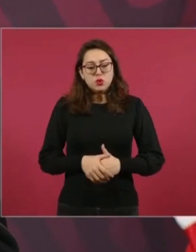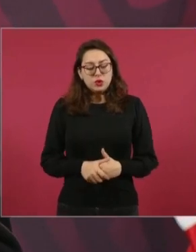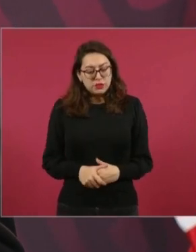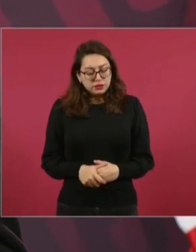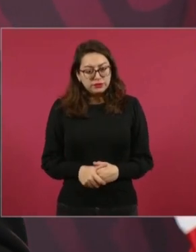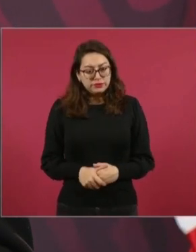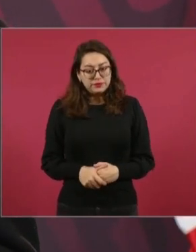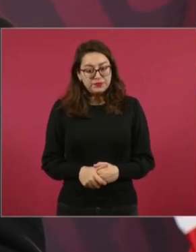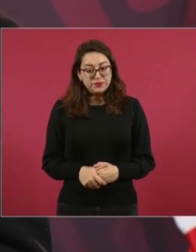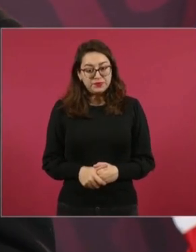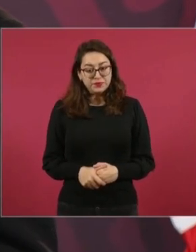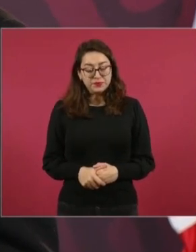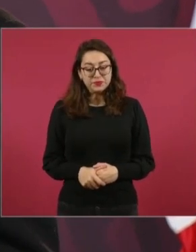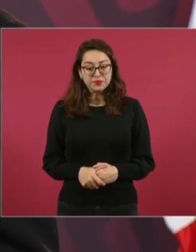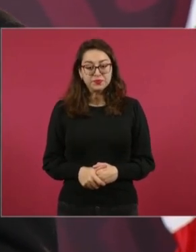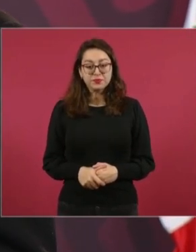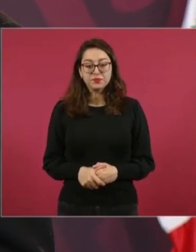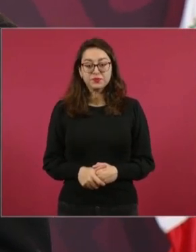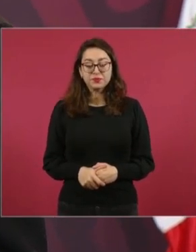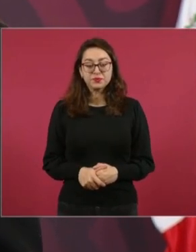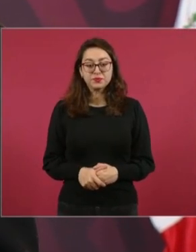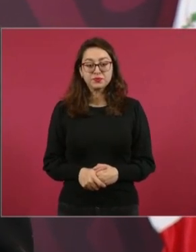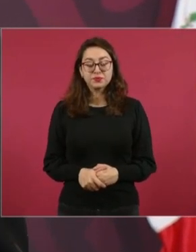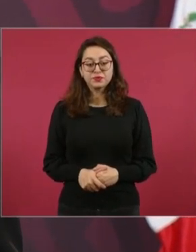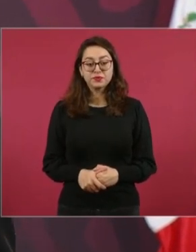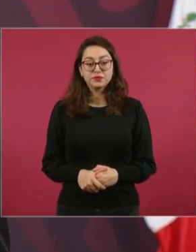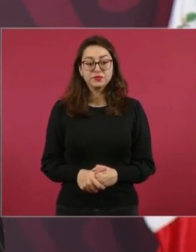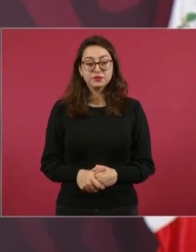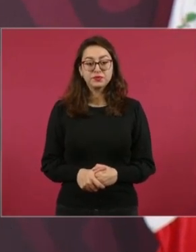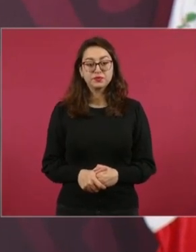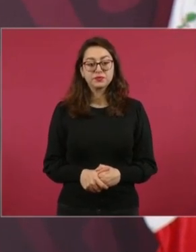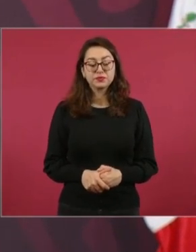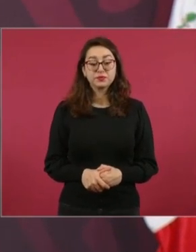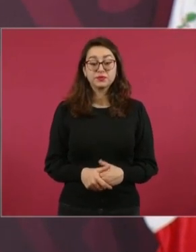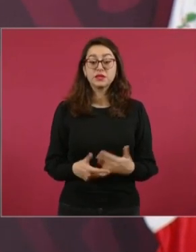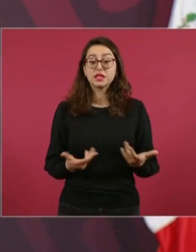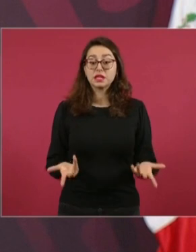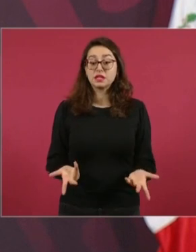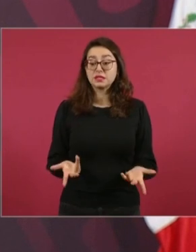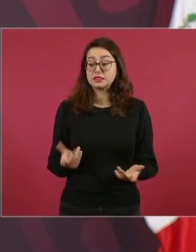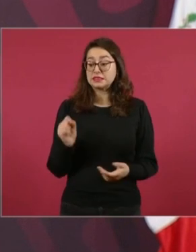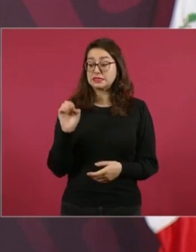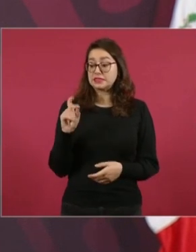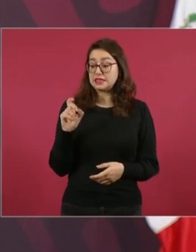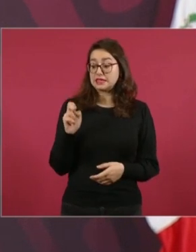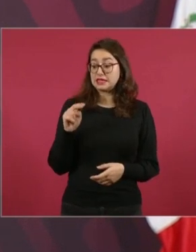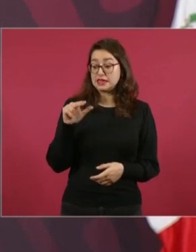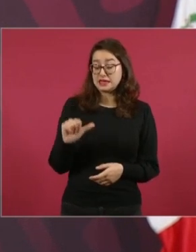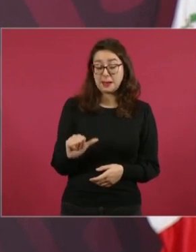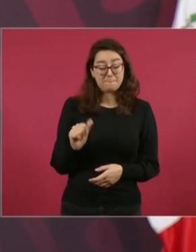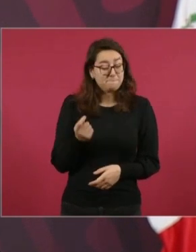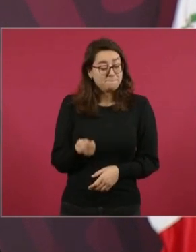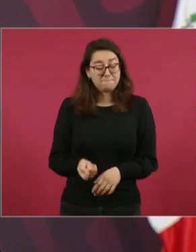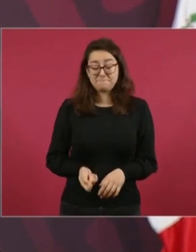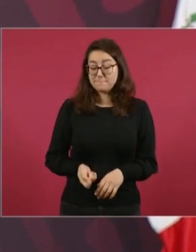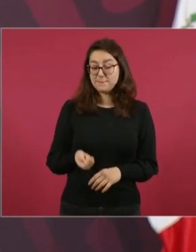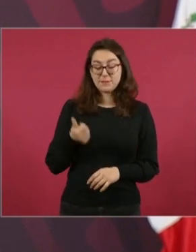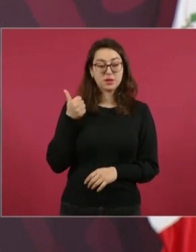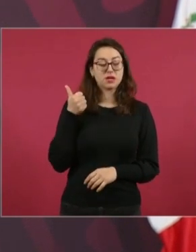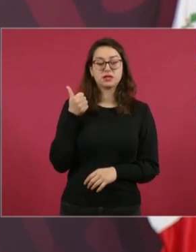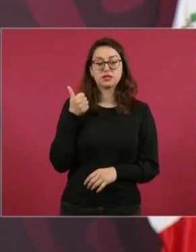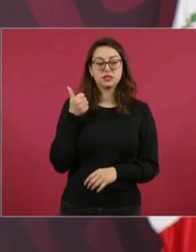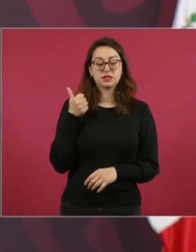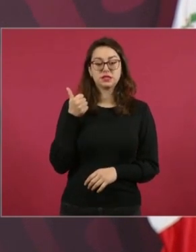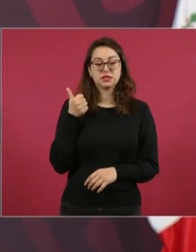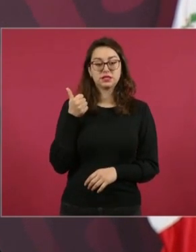la Secretaría de Defensa está cumpliendo la misión